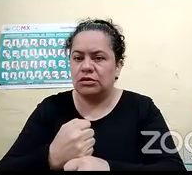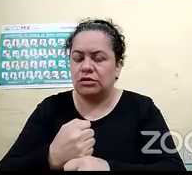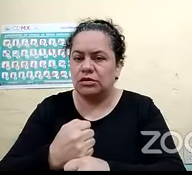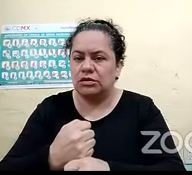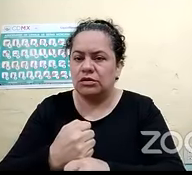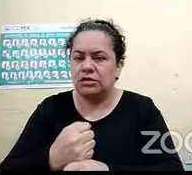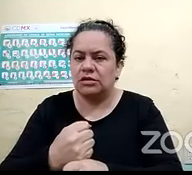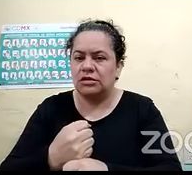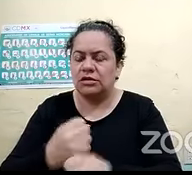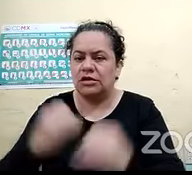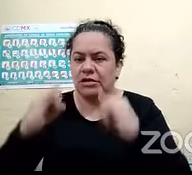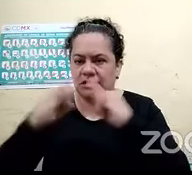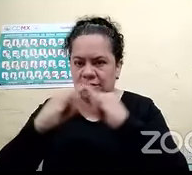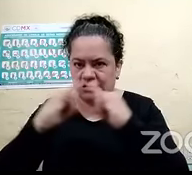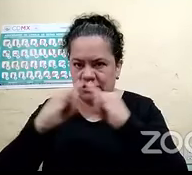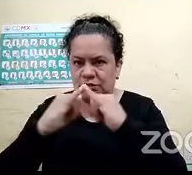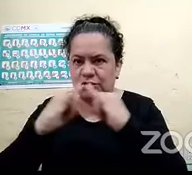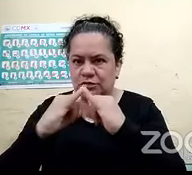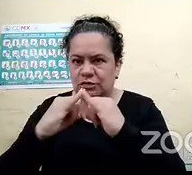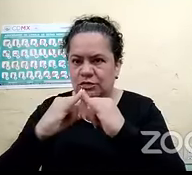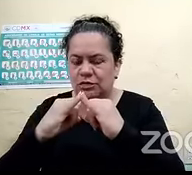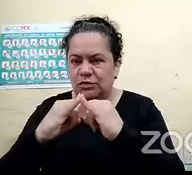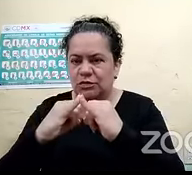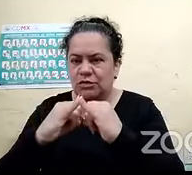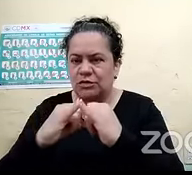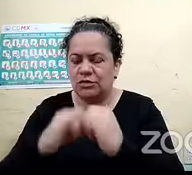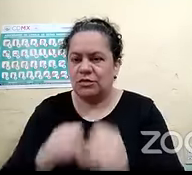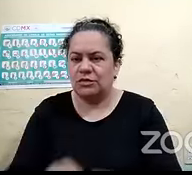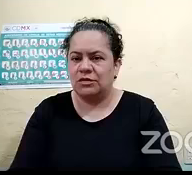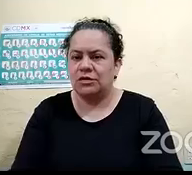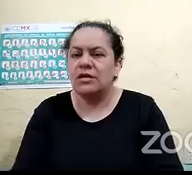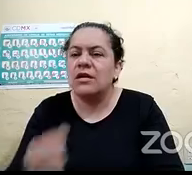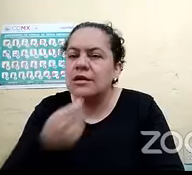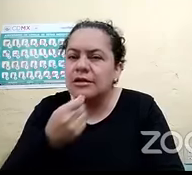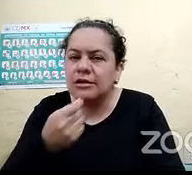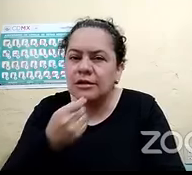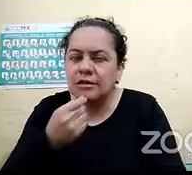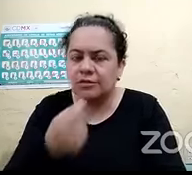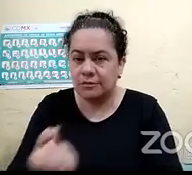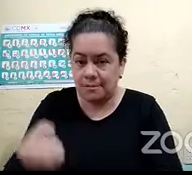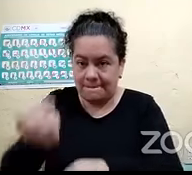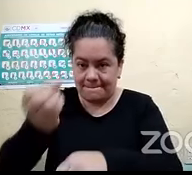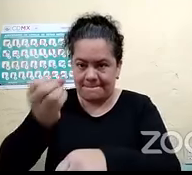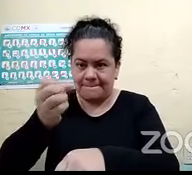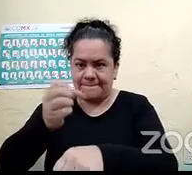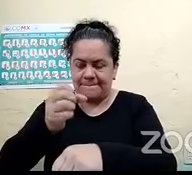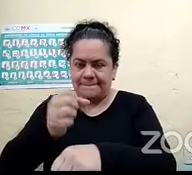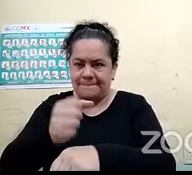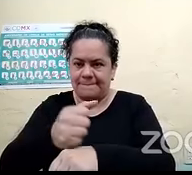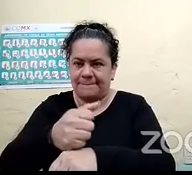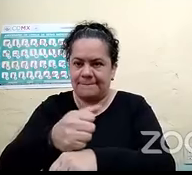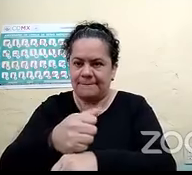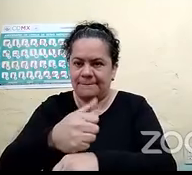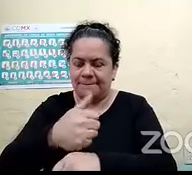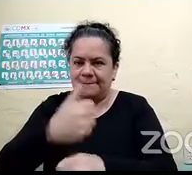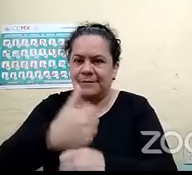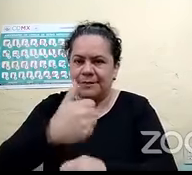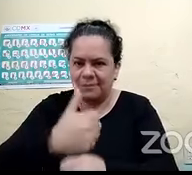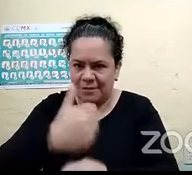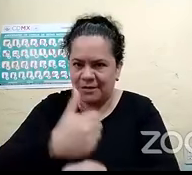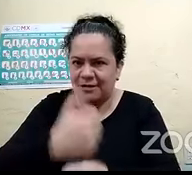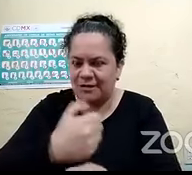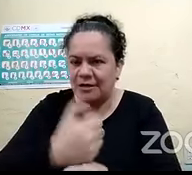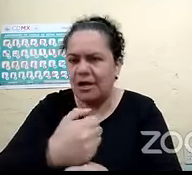donde todavía me encontraba para los niños de la primaria nos explicaron los